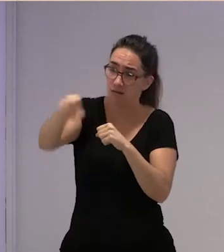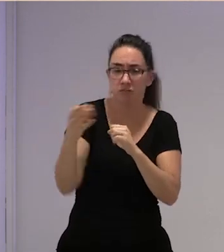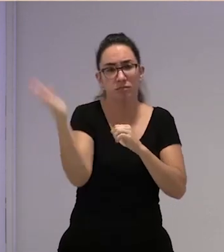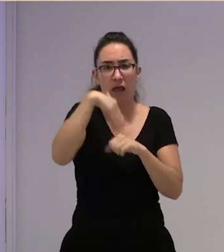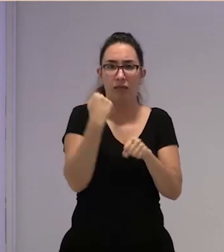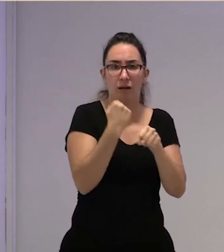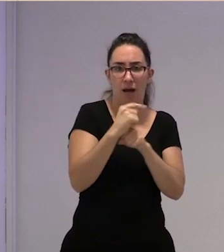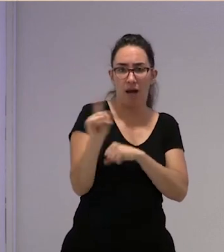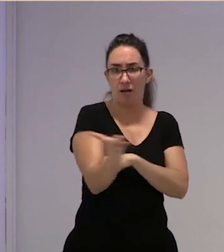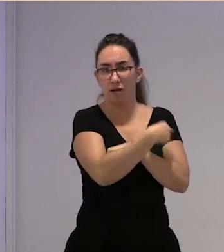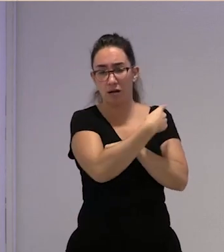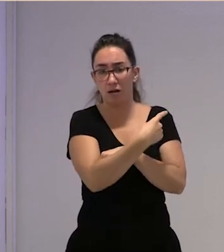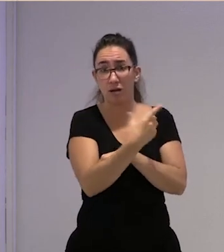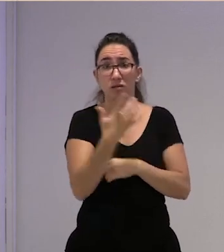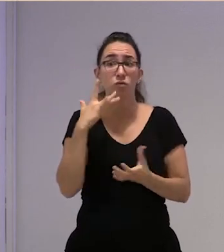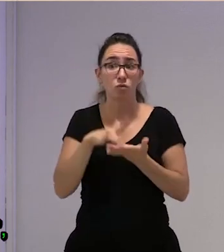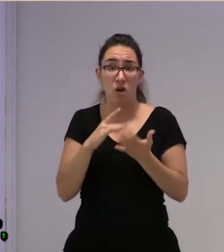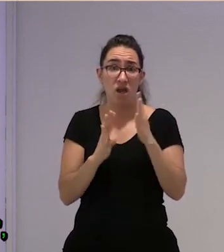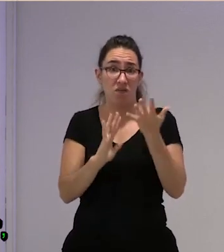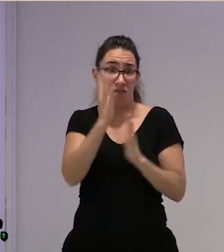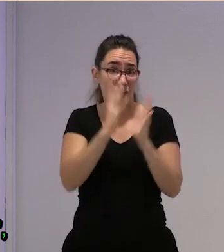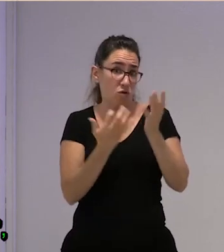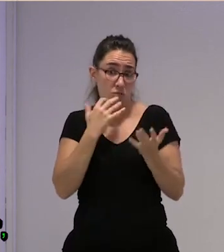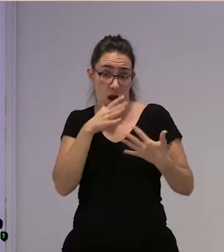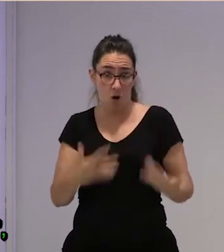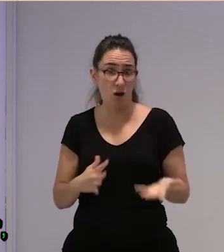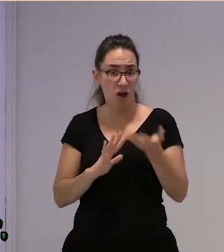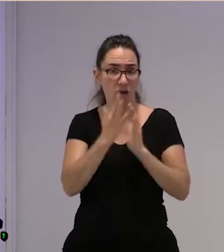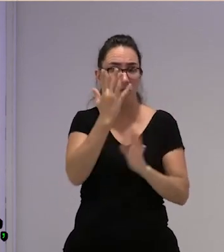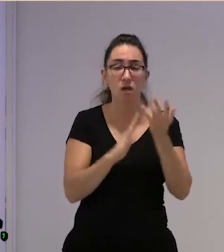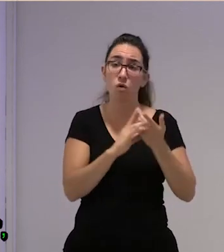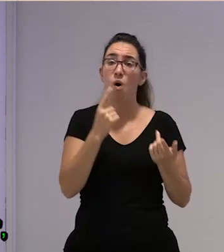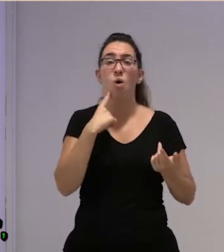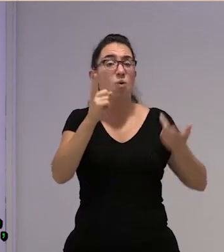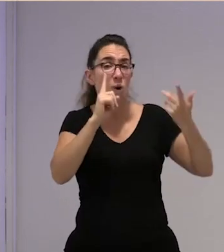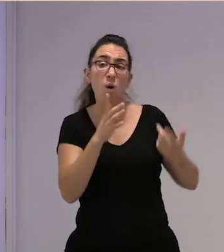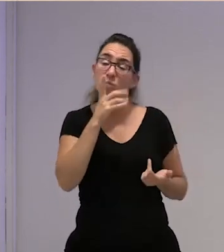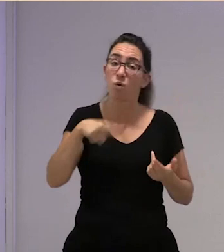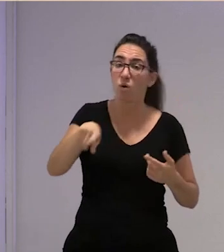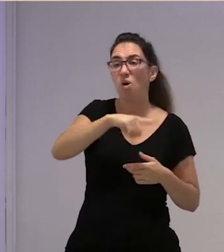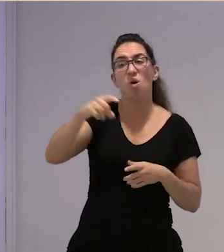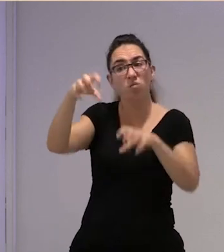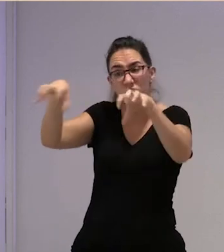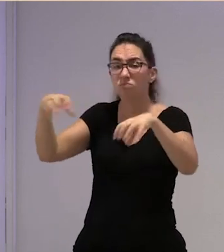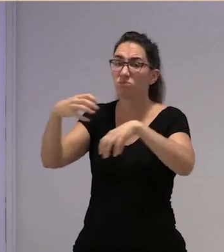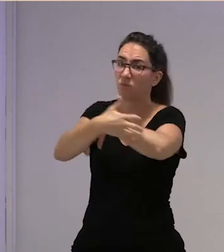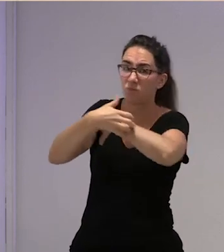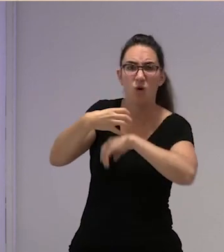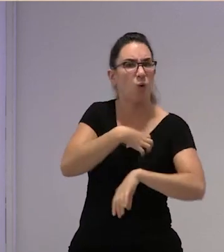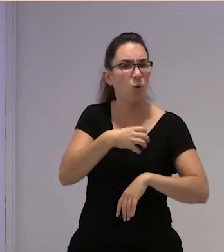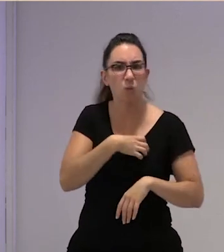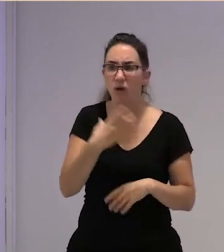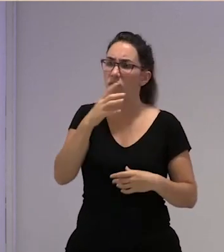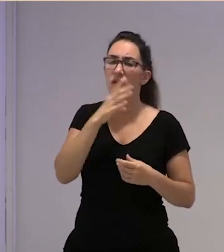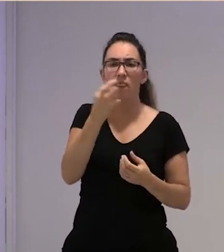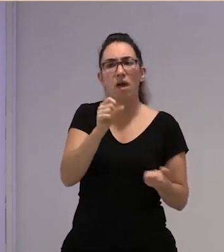ocurre un incendio y demás como los que están ocurriendo pues te están diciendo no es que esta gente no puede vivir aquí tal y cual no les habilitan